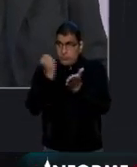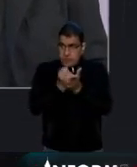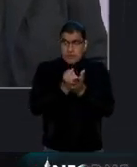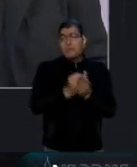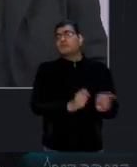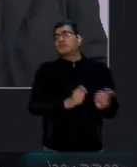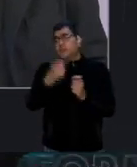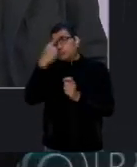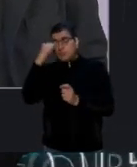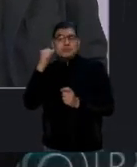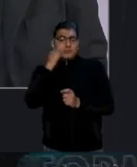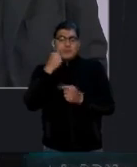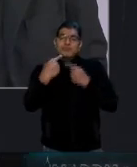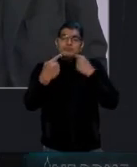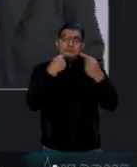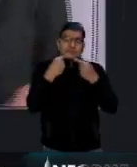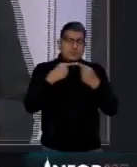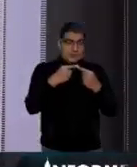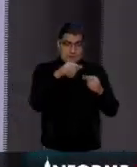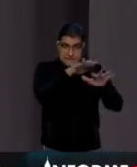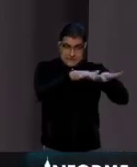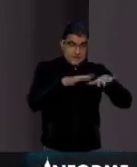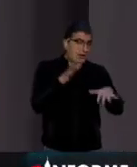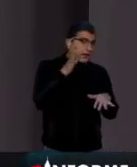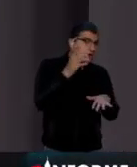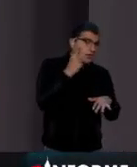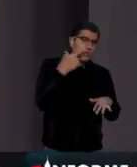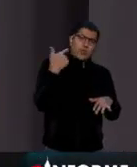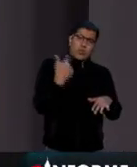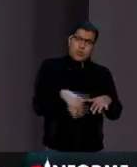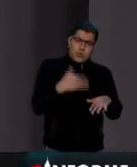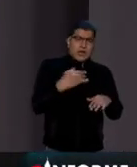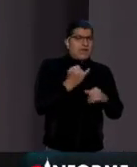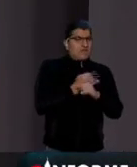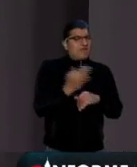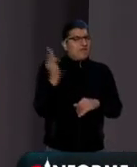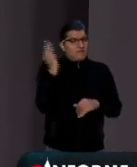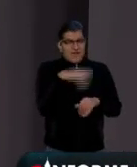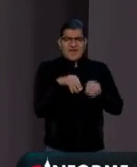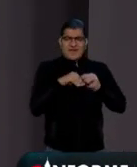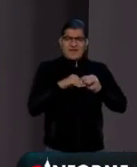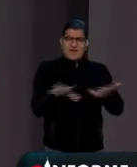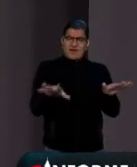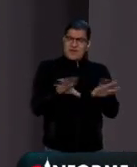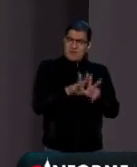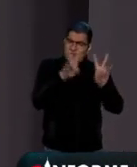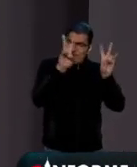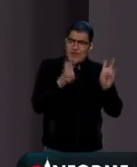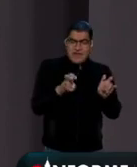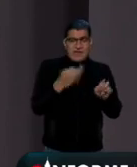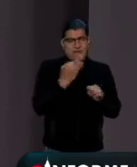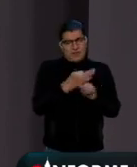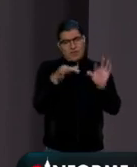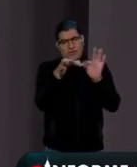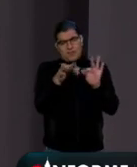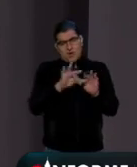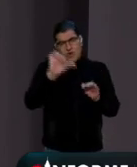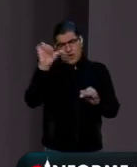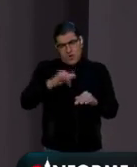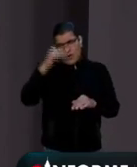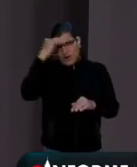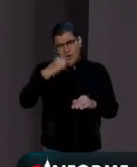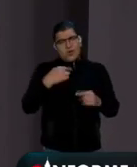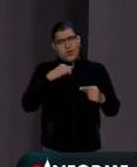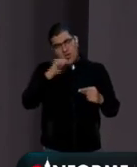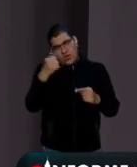previo a la discusión de San Lázaro, pues se generó mucha desinformación sobre este tema y de eso vamos a hablar esta noche, entre